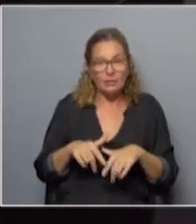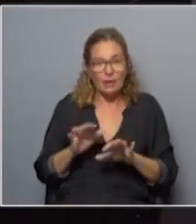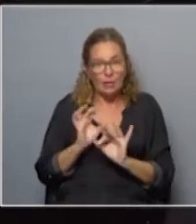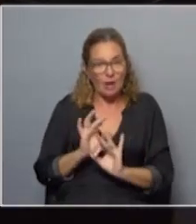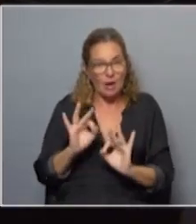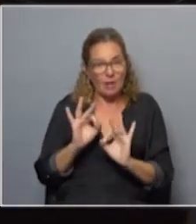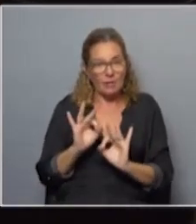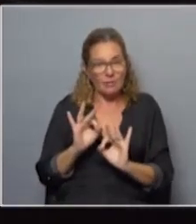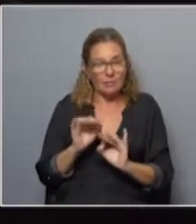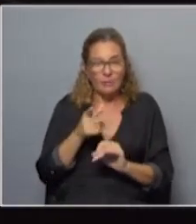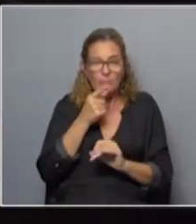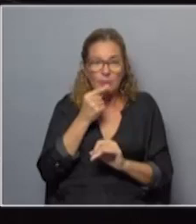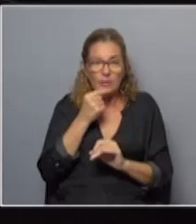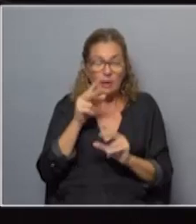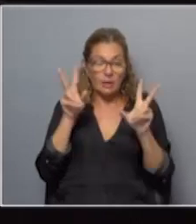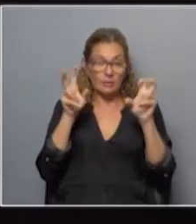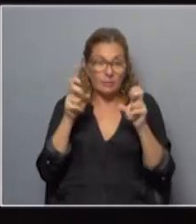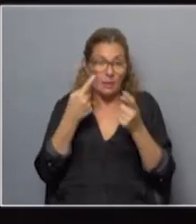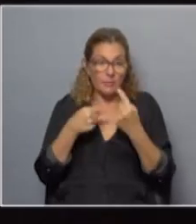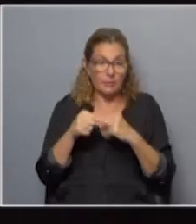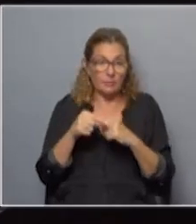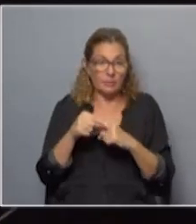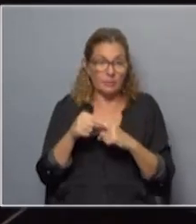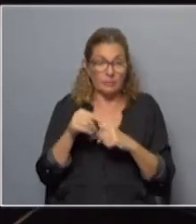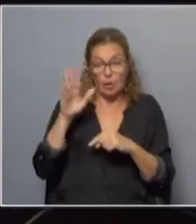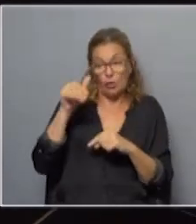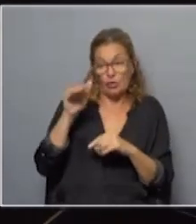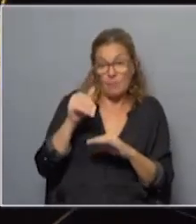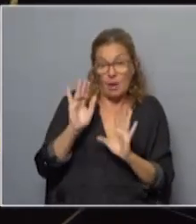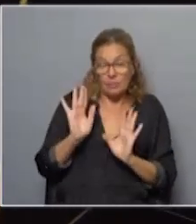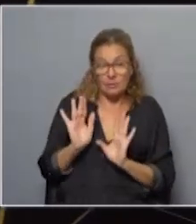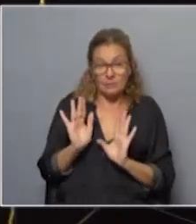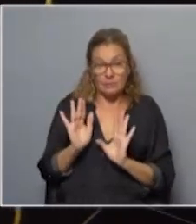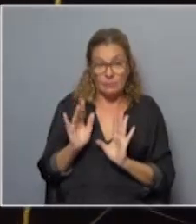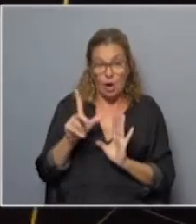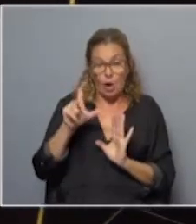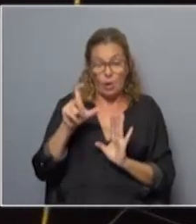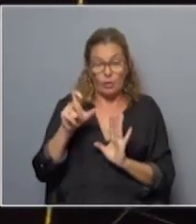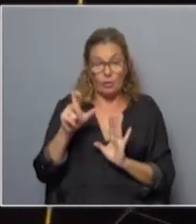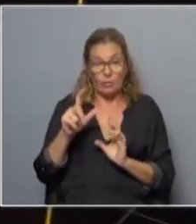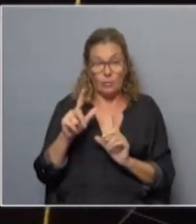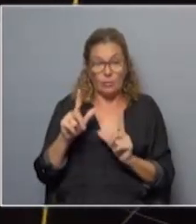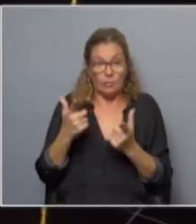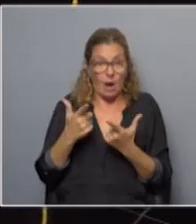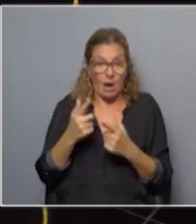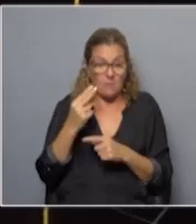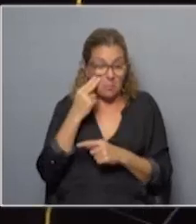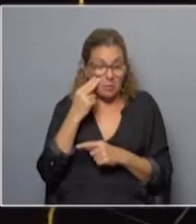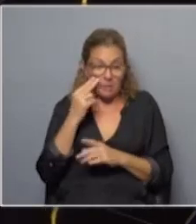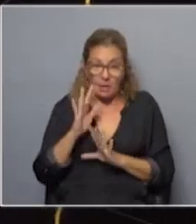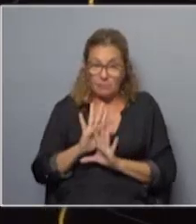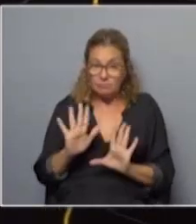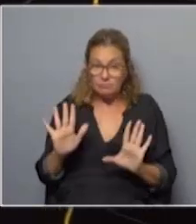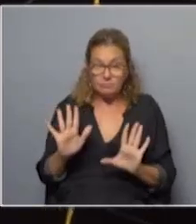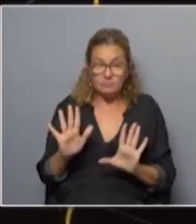del interior respecto al tema pero si nos convocan sí obviamente no hay ningún inconveniente pero bueno